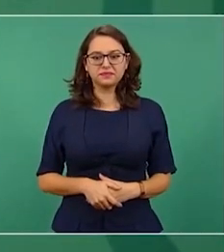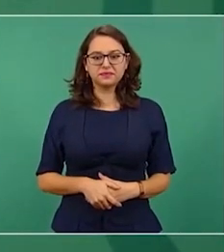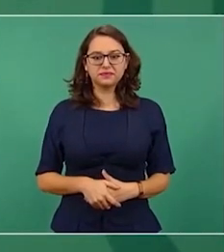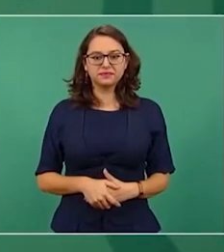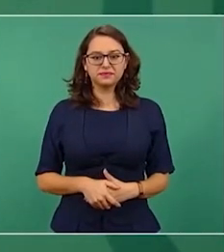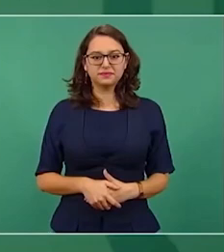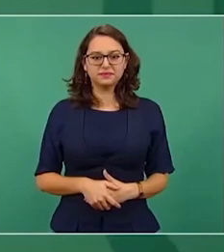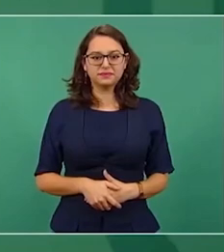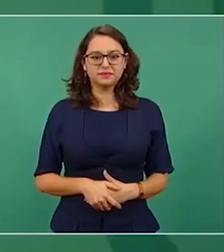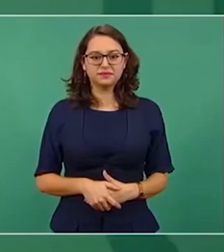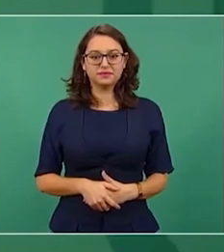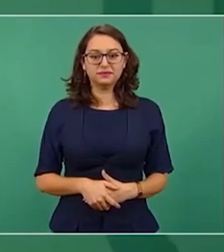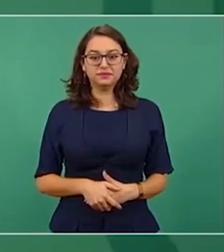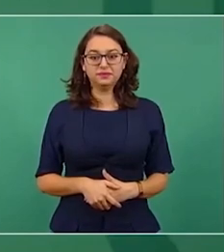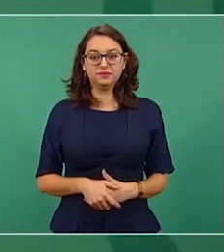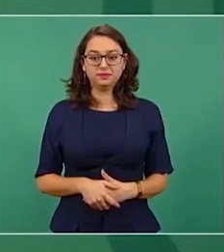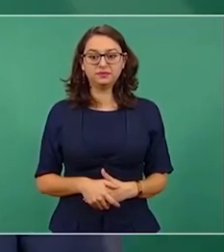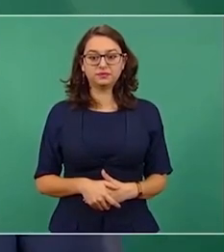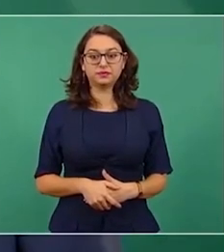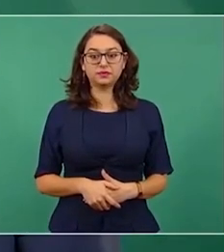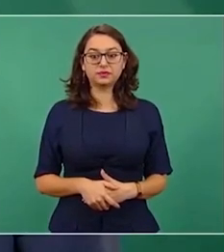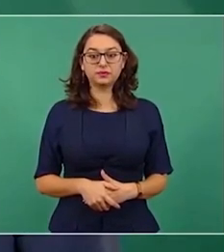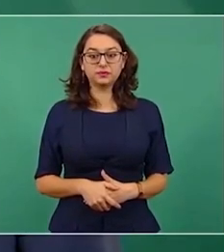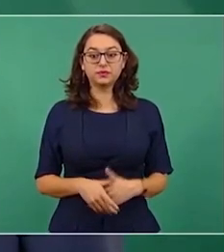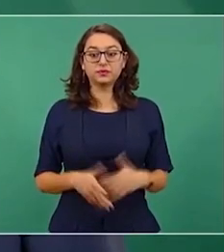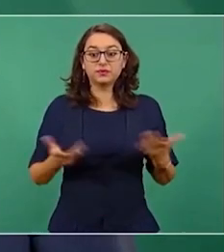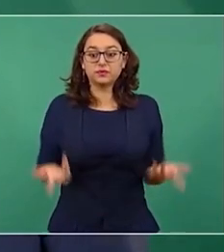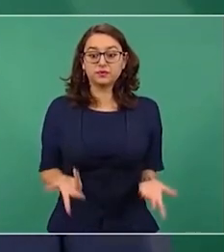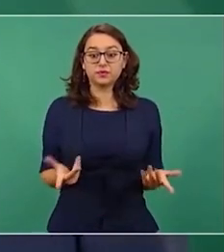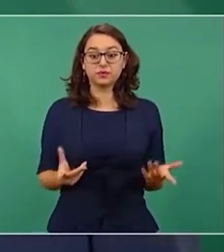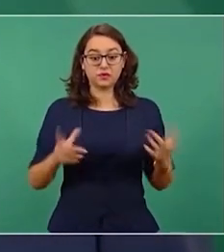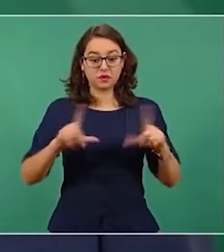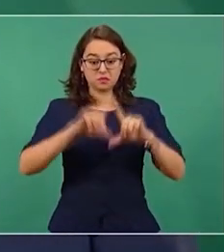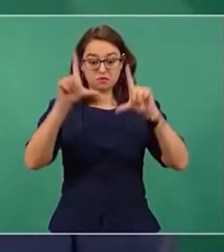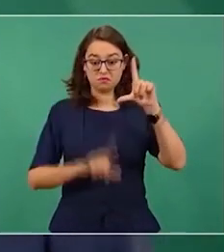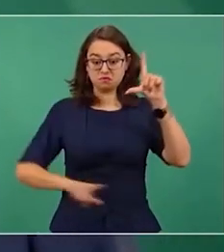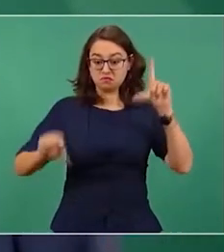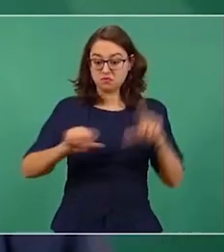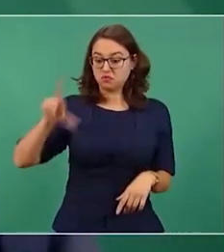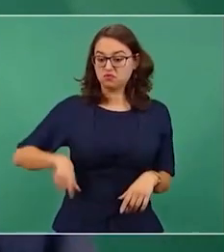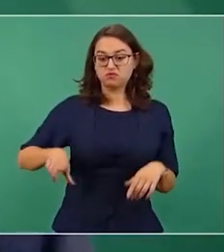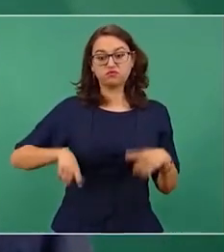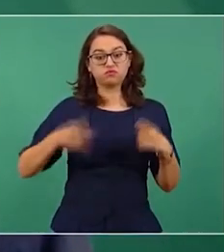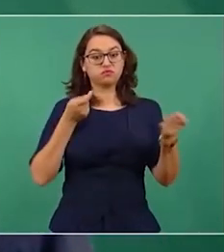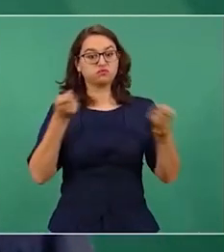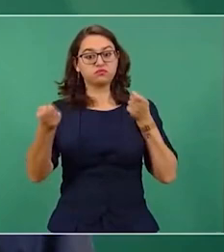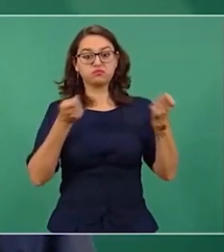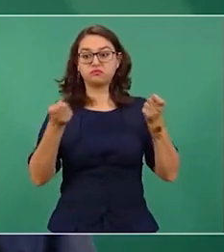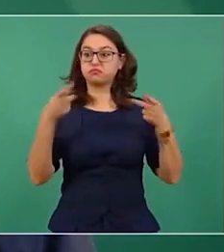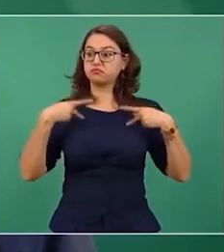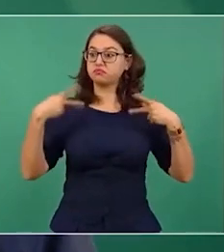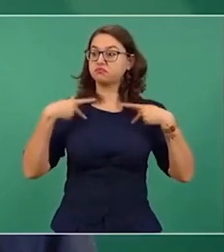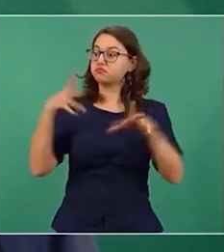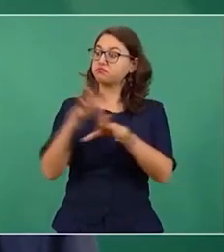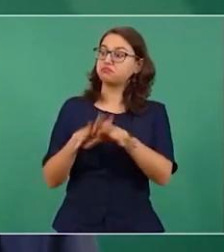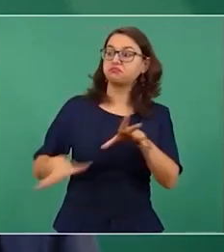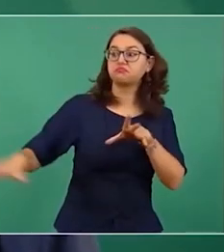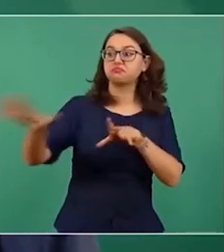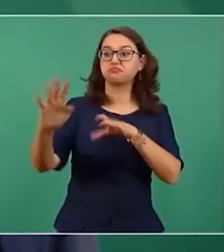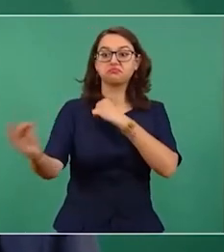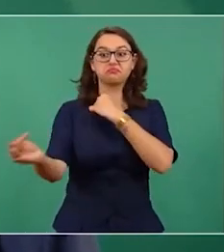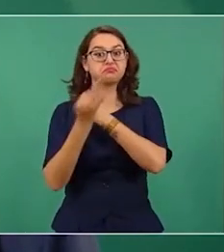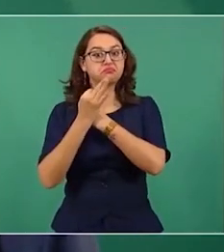porque no se puede gobernar un país como México sin autoridad moral